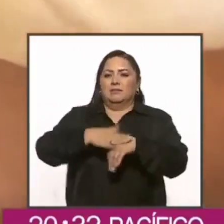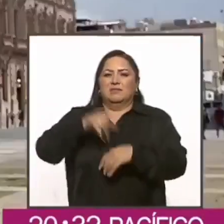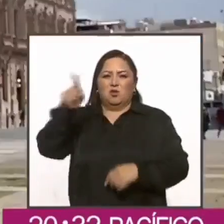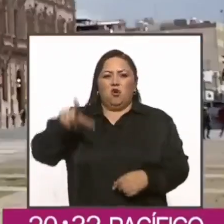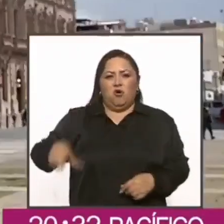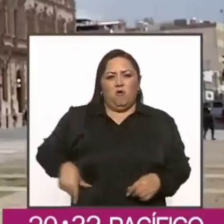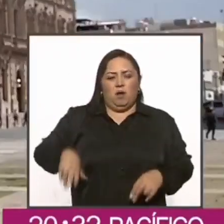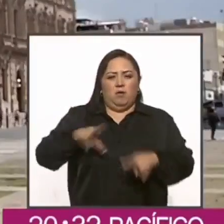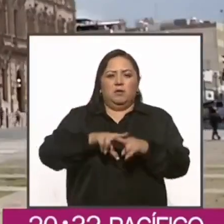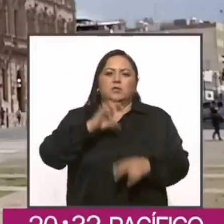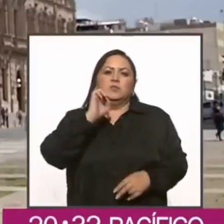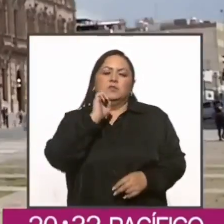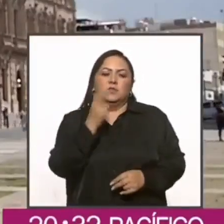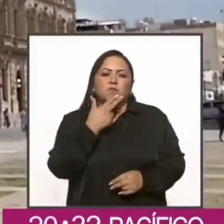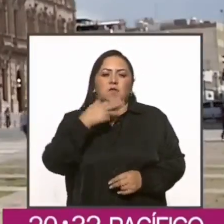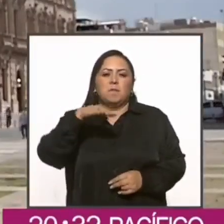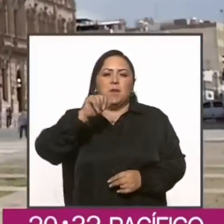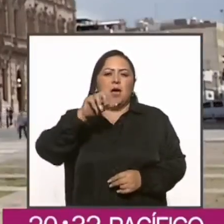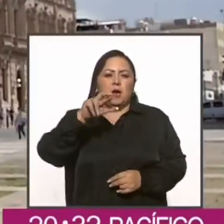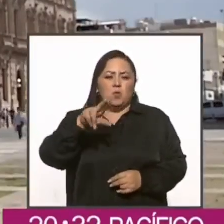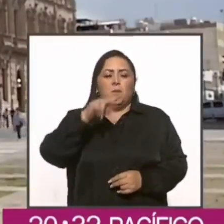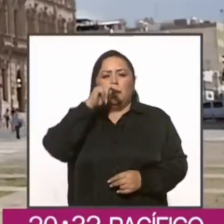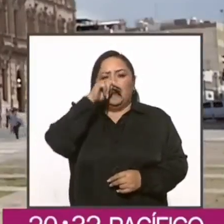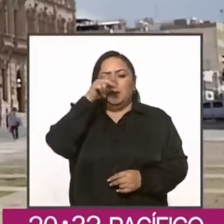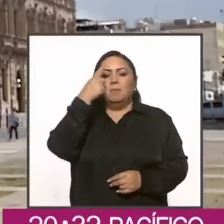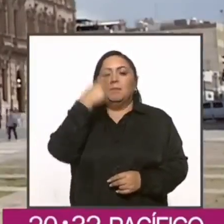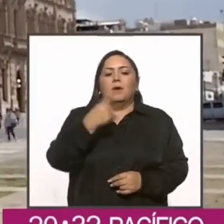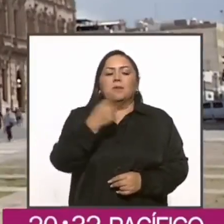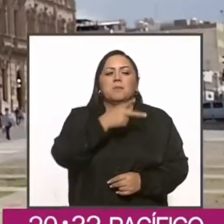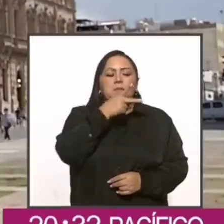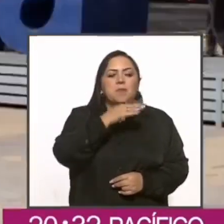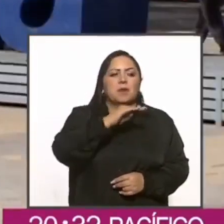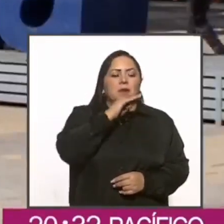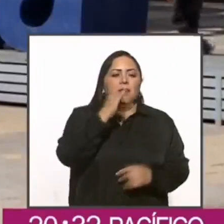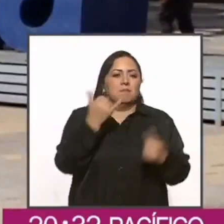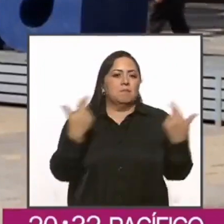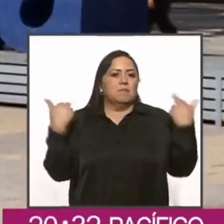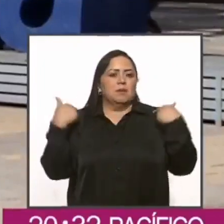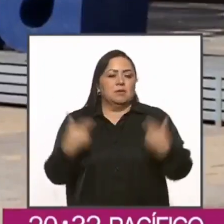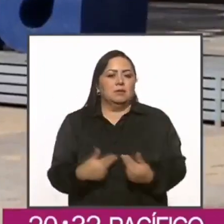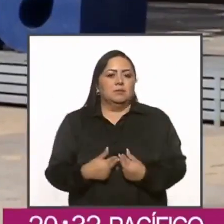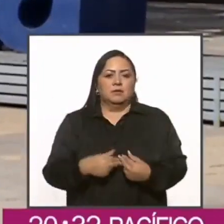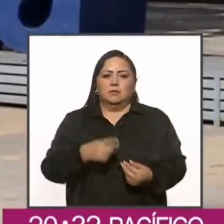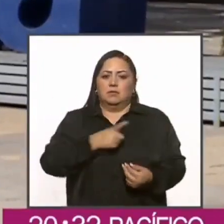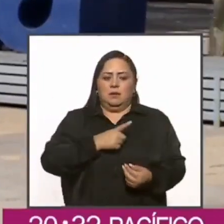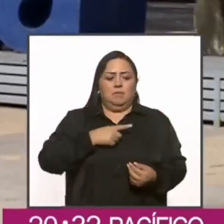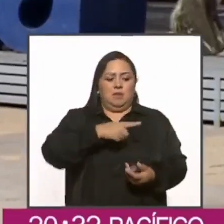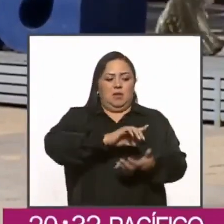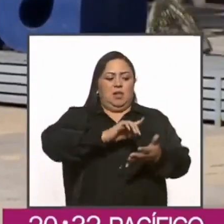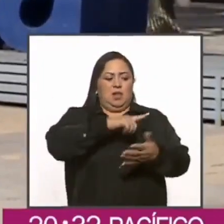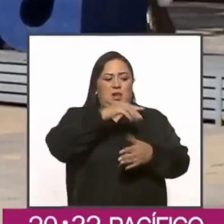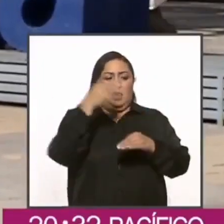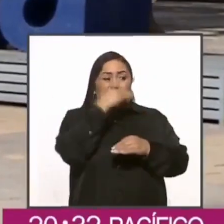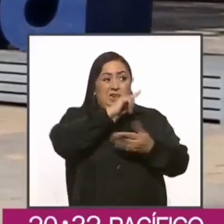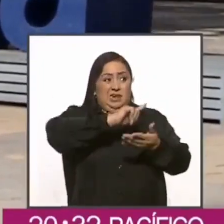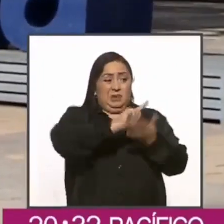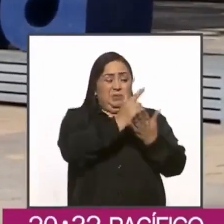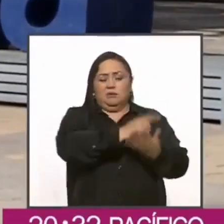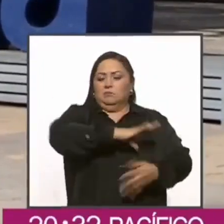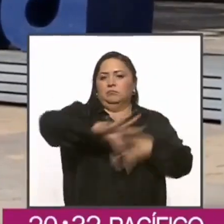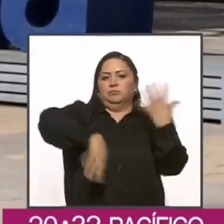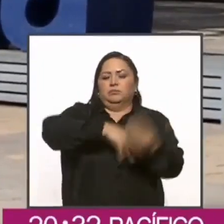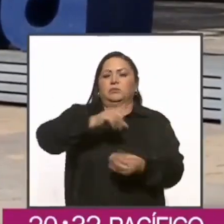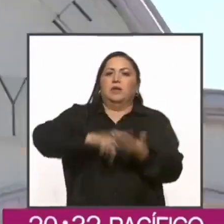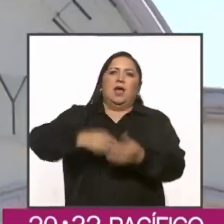gobernadora de Chihuahua, Maru Campos, para que padres de familia y docentes reciclen los libros de texto gratuito de